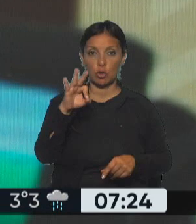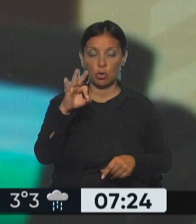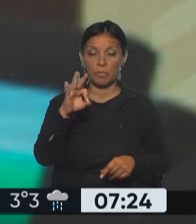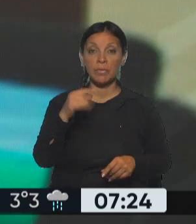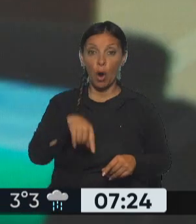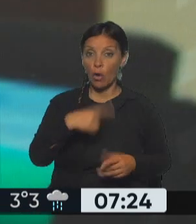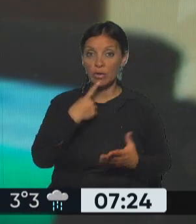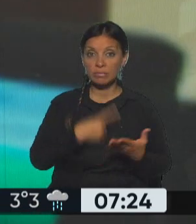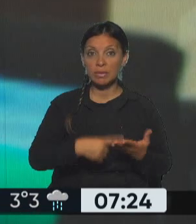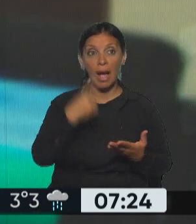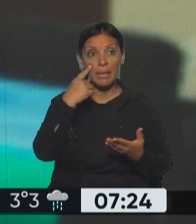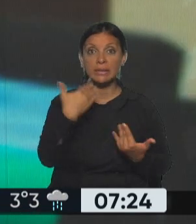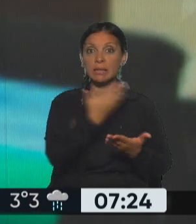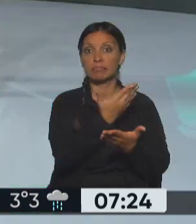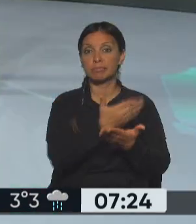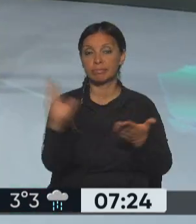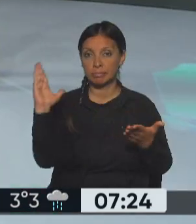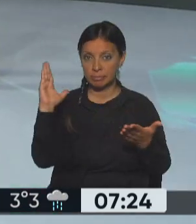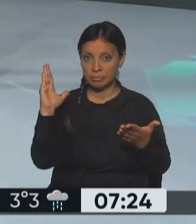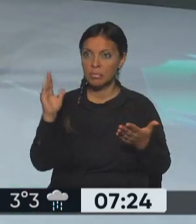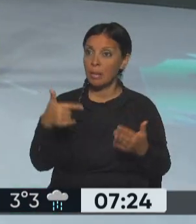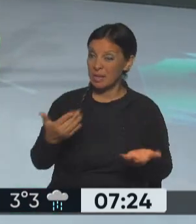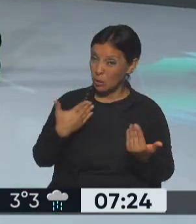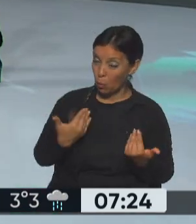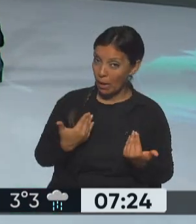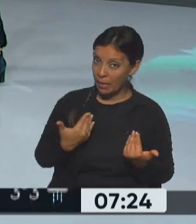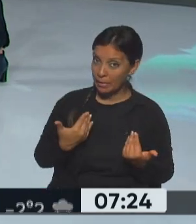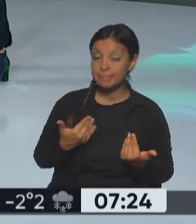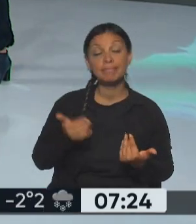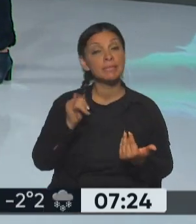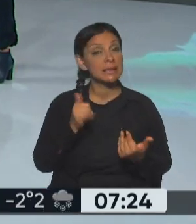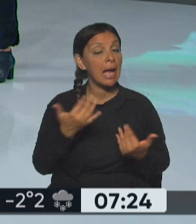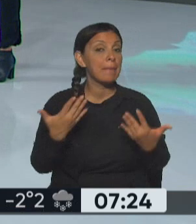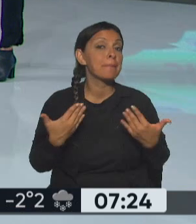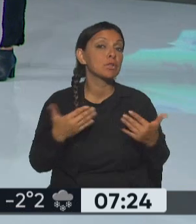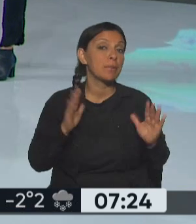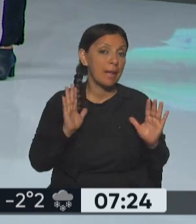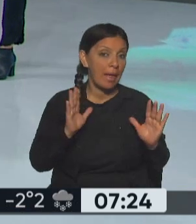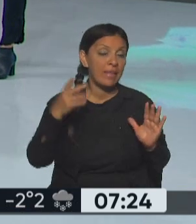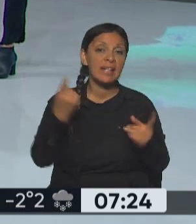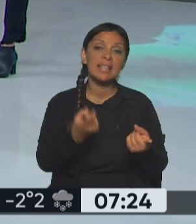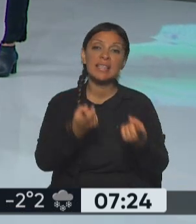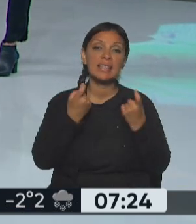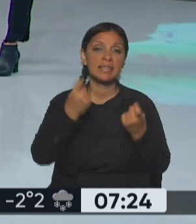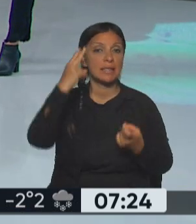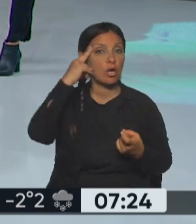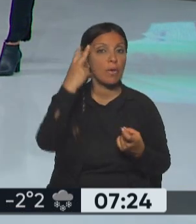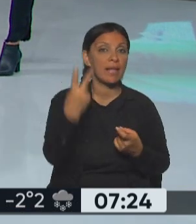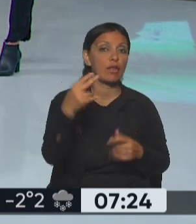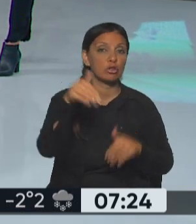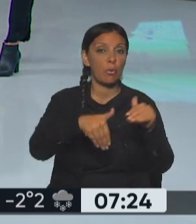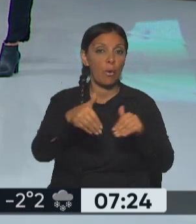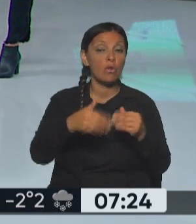finalmente destituido. ¿Hay posibilidades de que eso ocurra finalmente? Hay posibilidades, tiene que juntar 92 votos para la